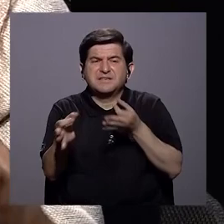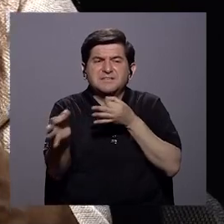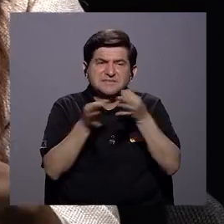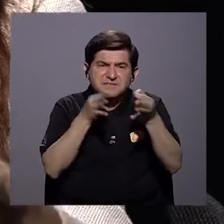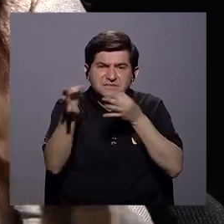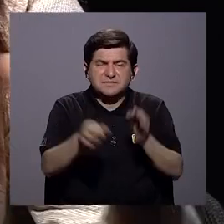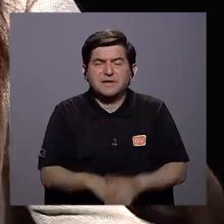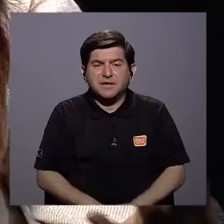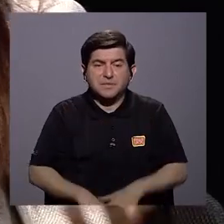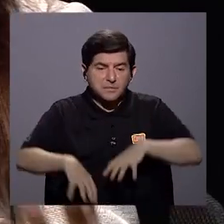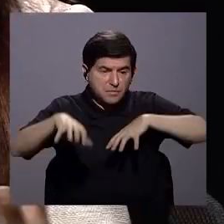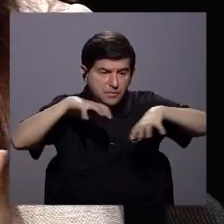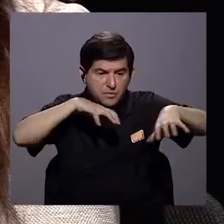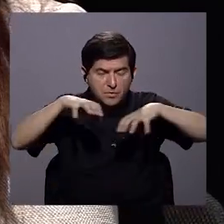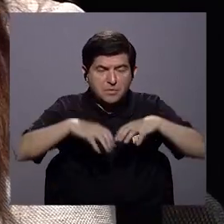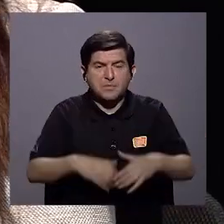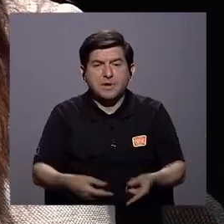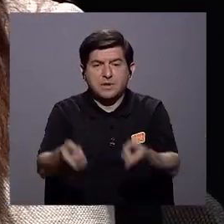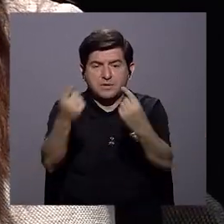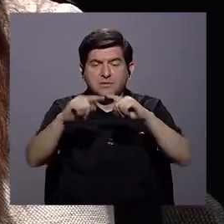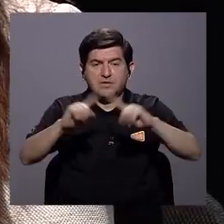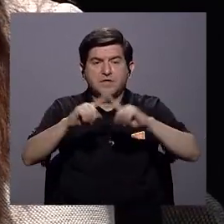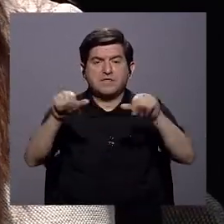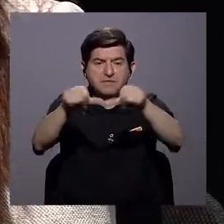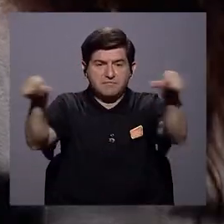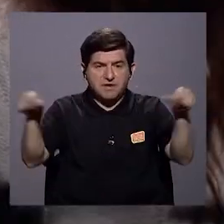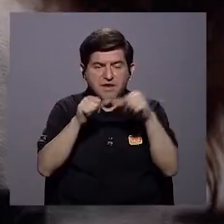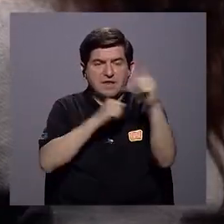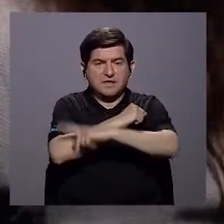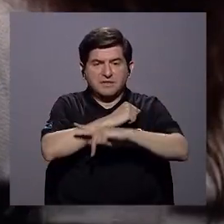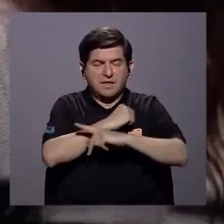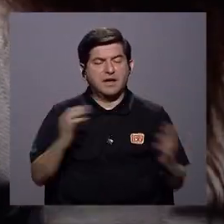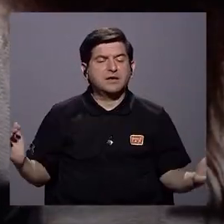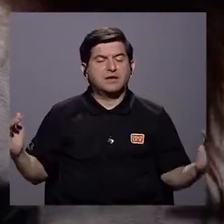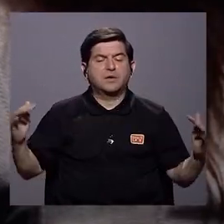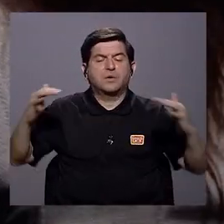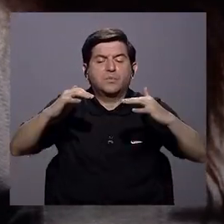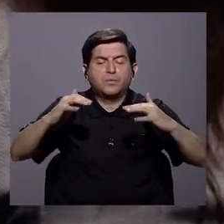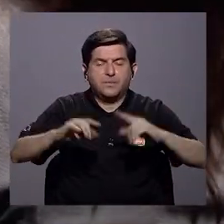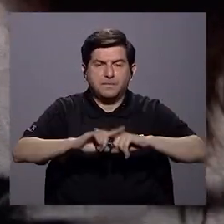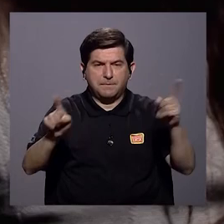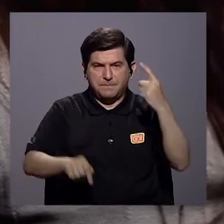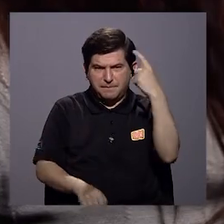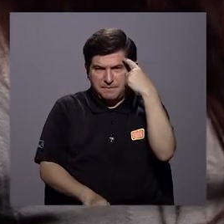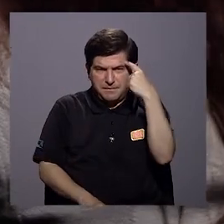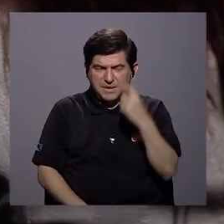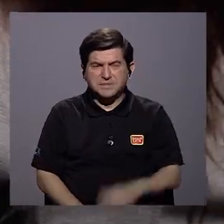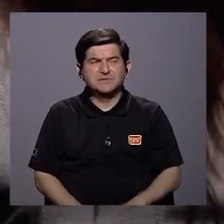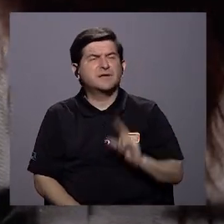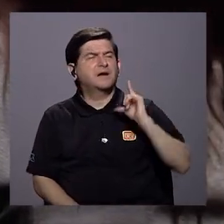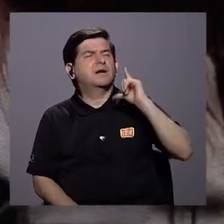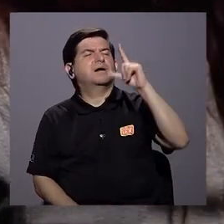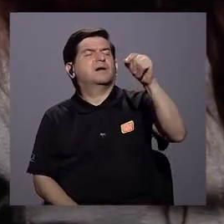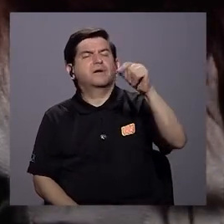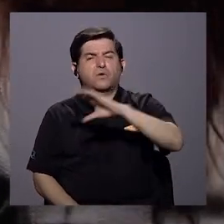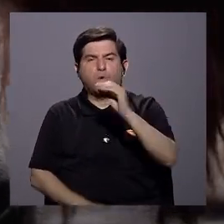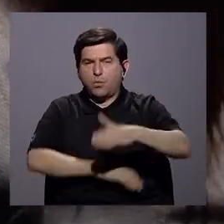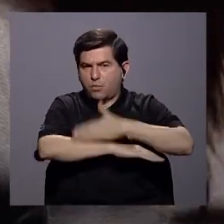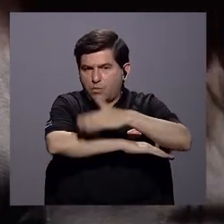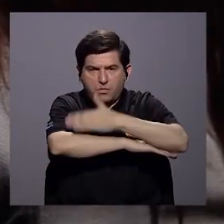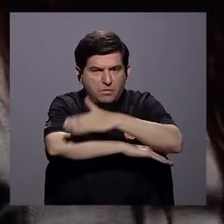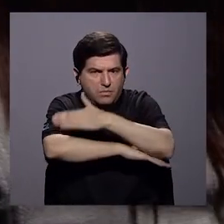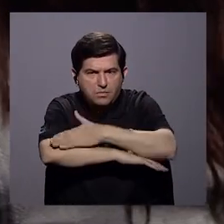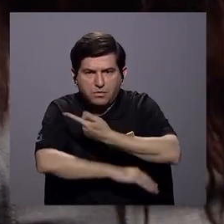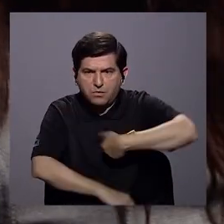explicar incluso por la movilización que viene de las otras áreas del país, pero definitivamente cuando pensamos en la ruralidad o en las costas